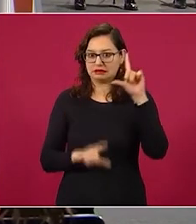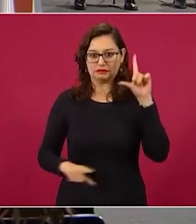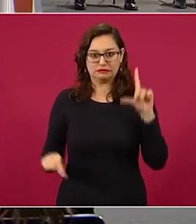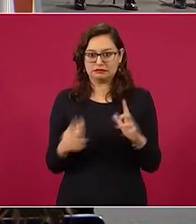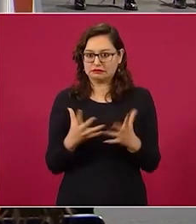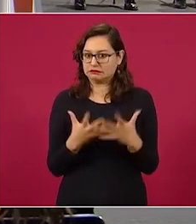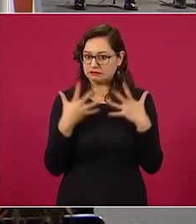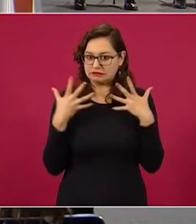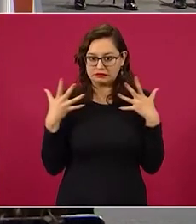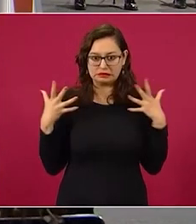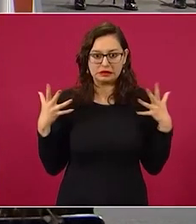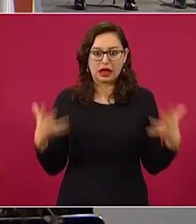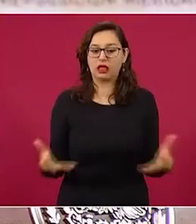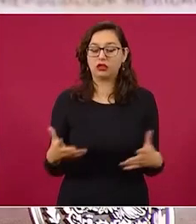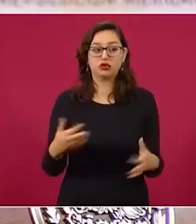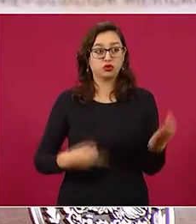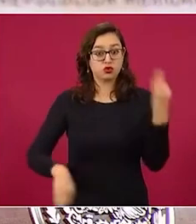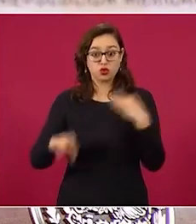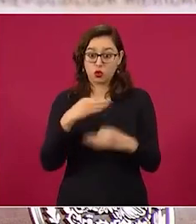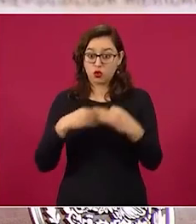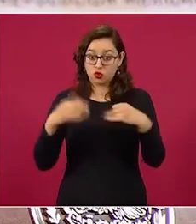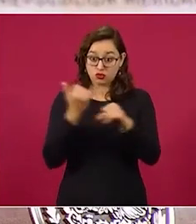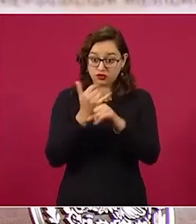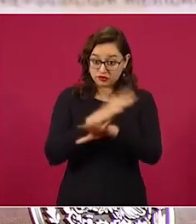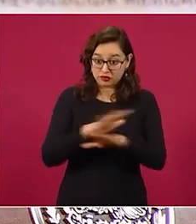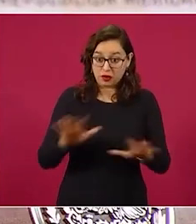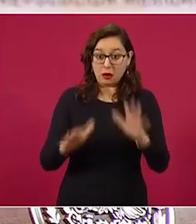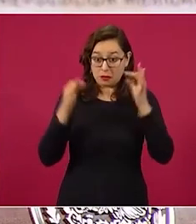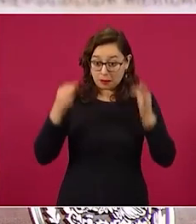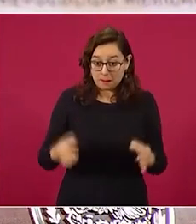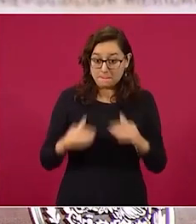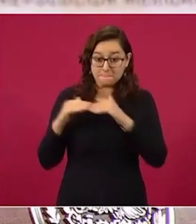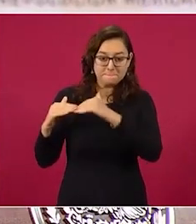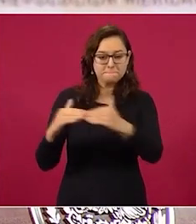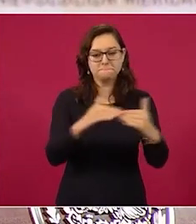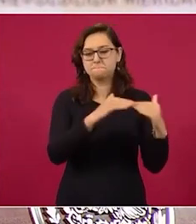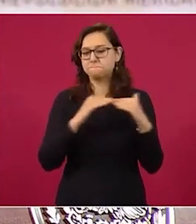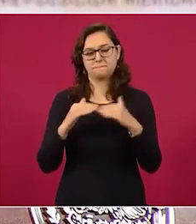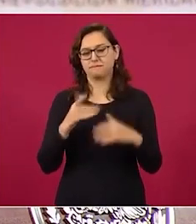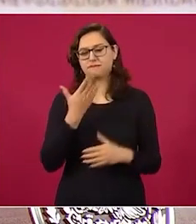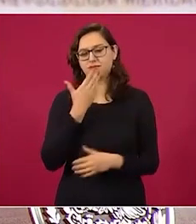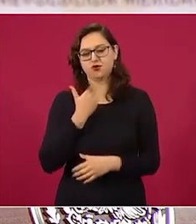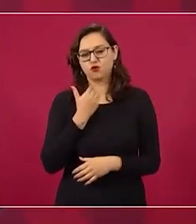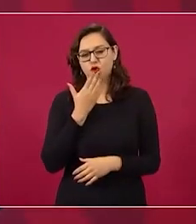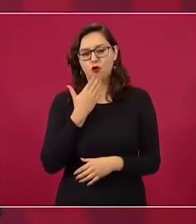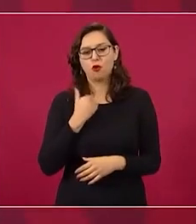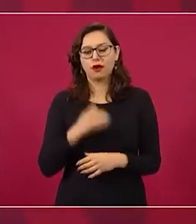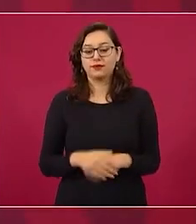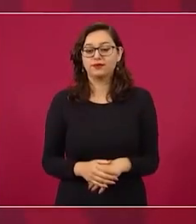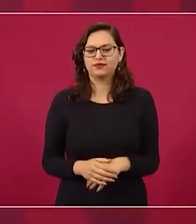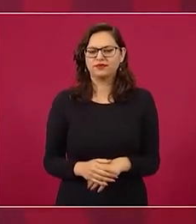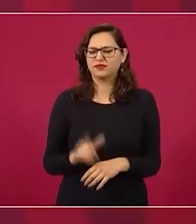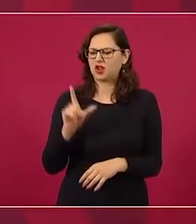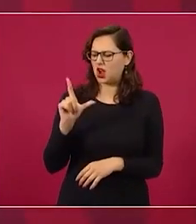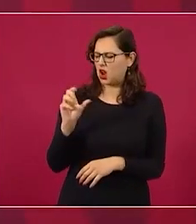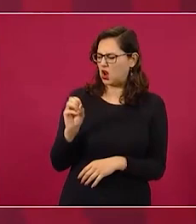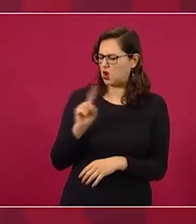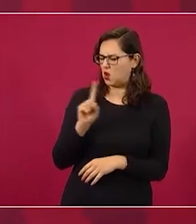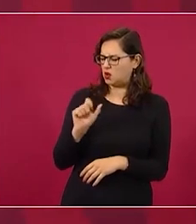desgraciadamente no todos tienen posibilidad de informarse. Entonces, el señor Lozano es el dirigente